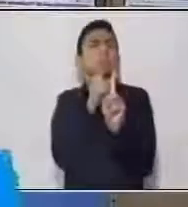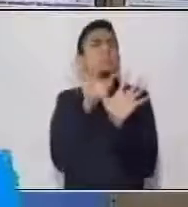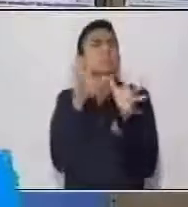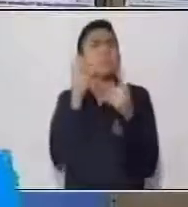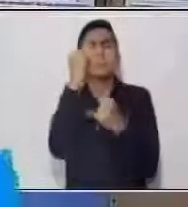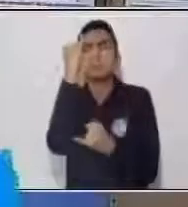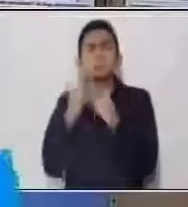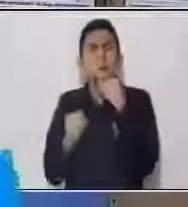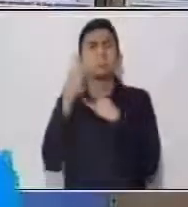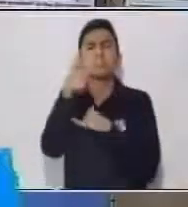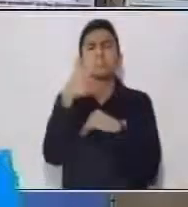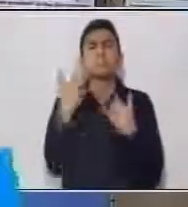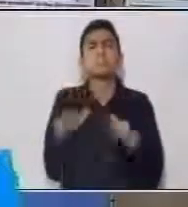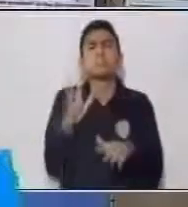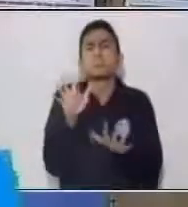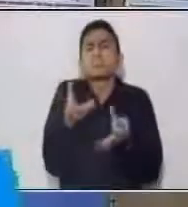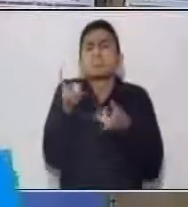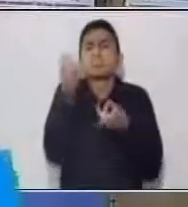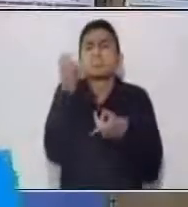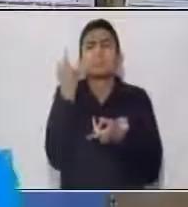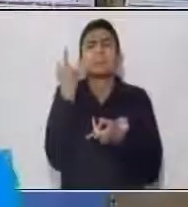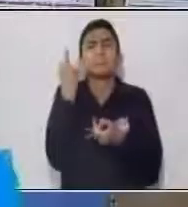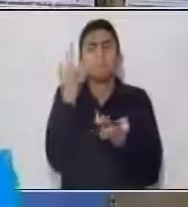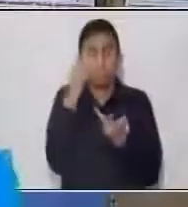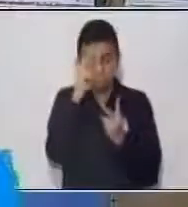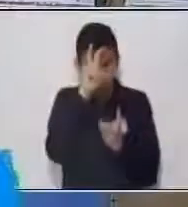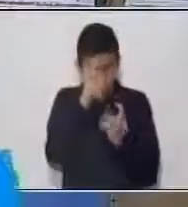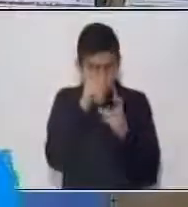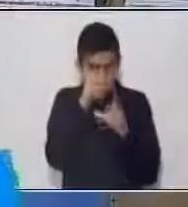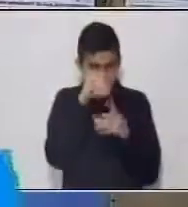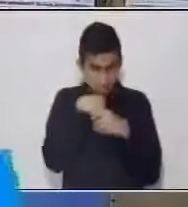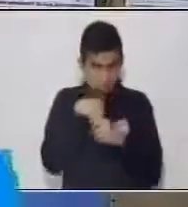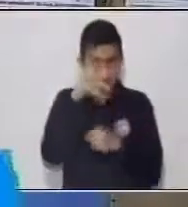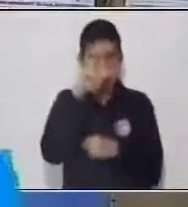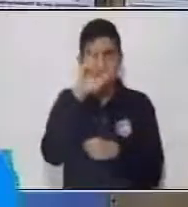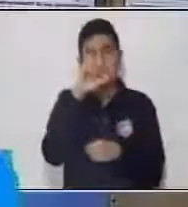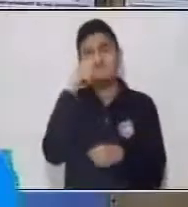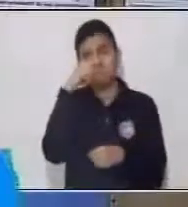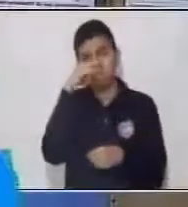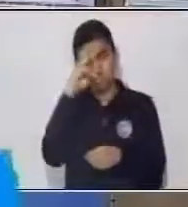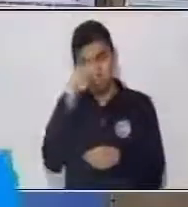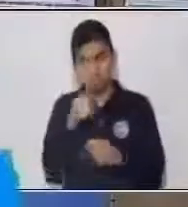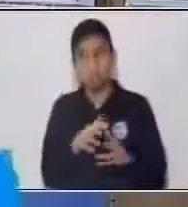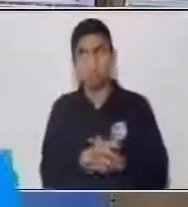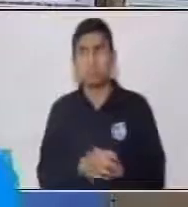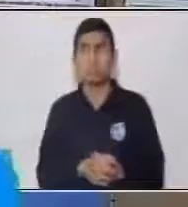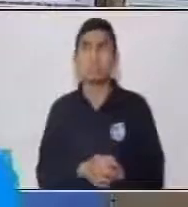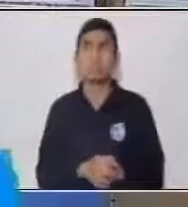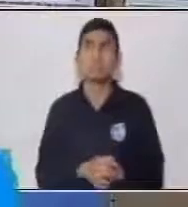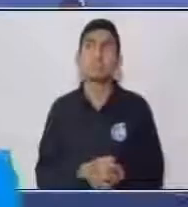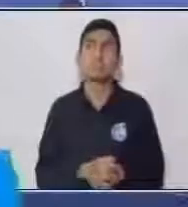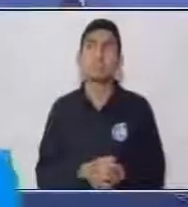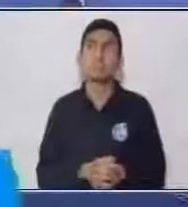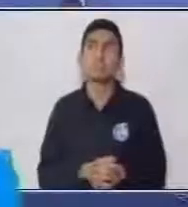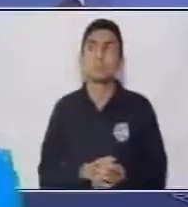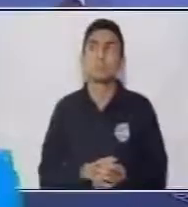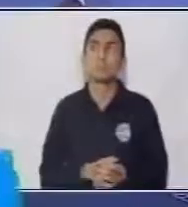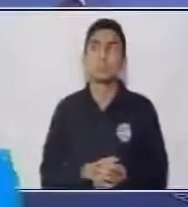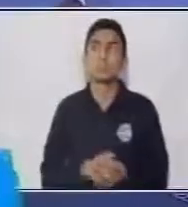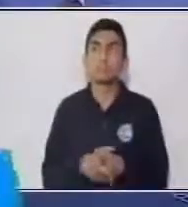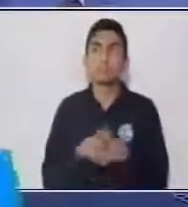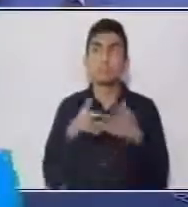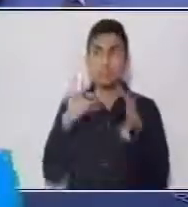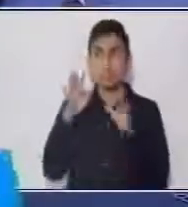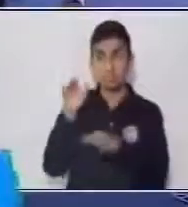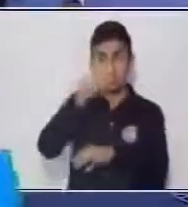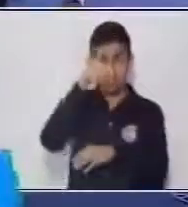terminaste, qué trató la lectura. Vamos con la siguiente lectura. La siguiente lectura